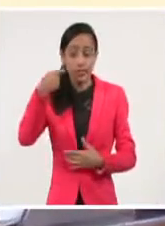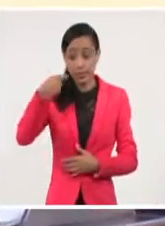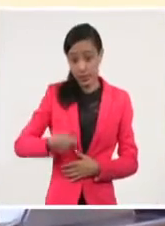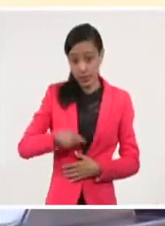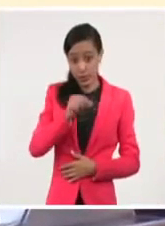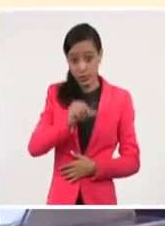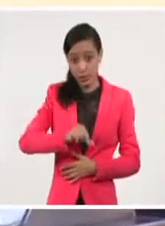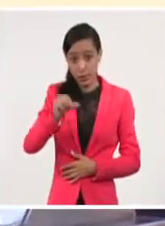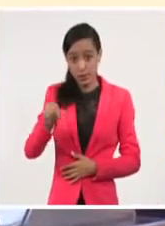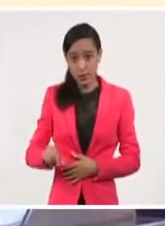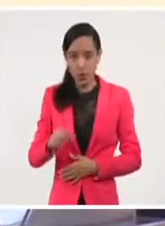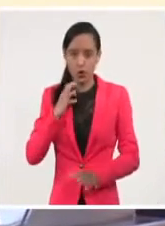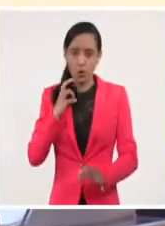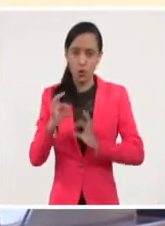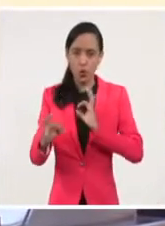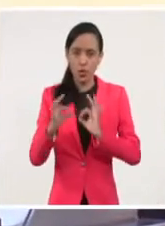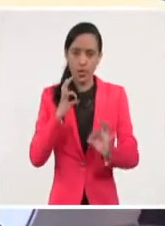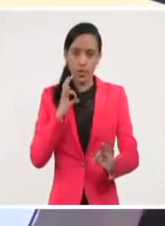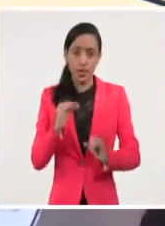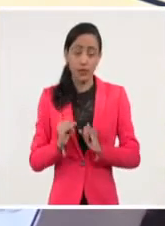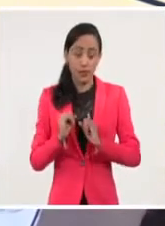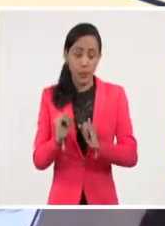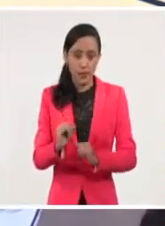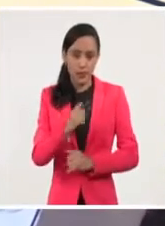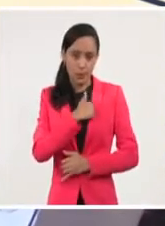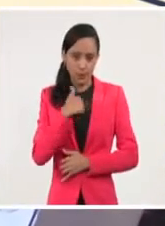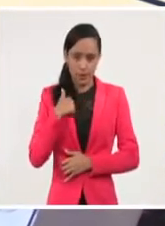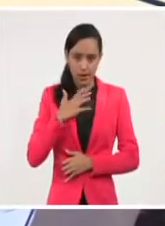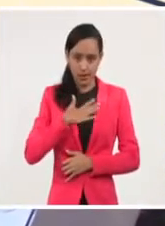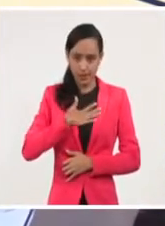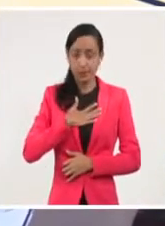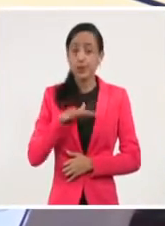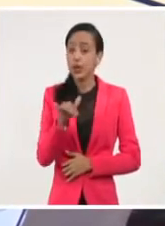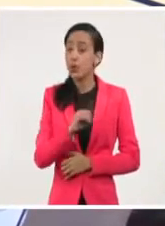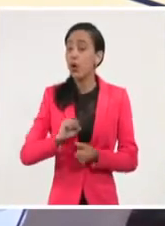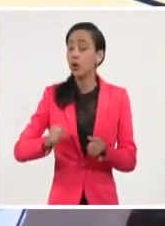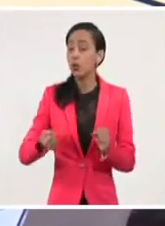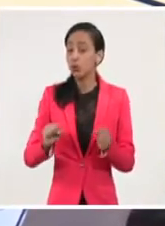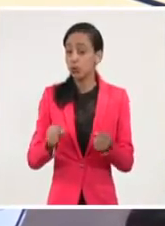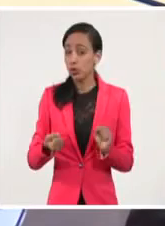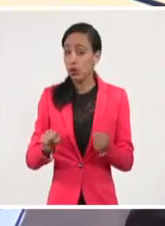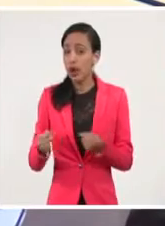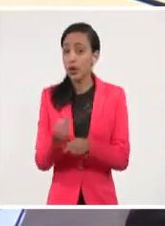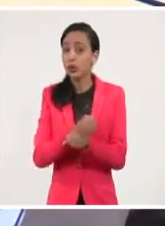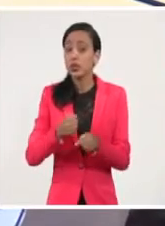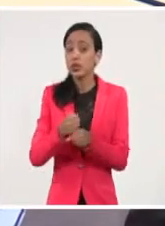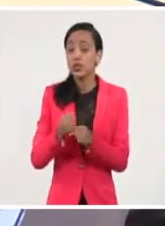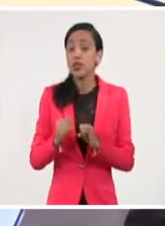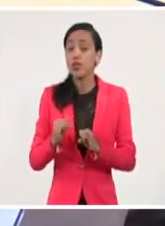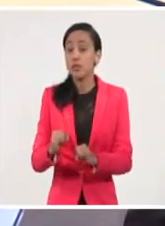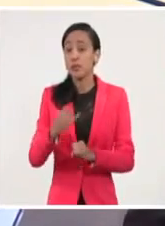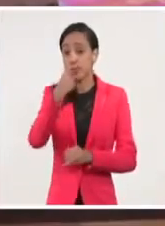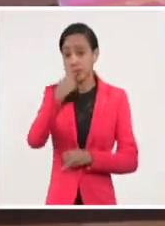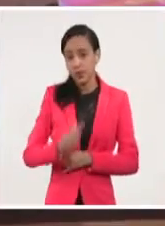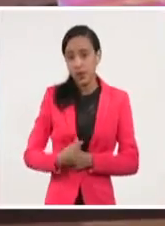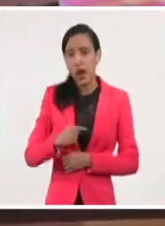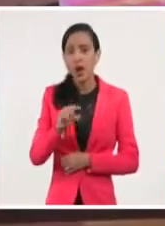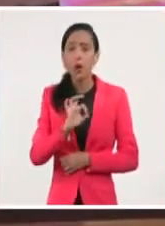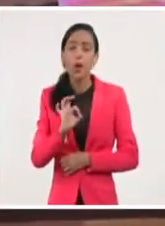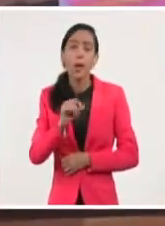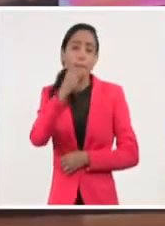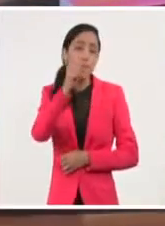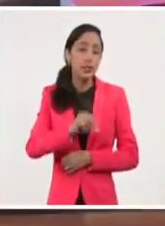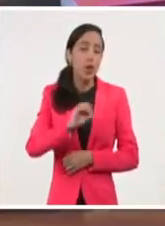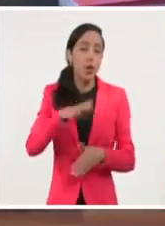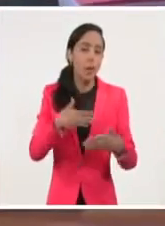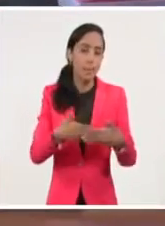las personas a la protección de sus datos personales, regular el uso y tratamiento de estos por parte de personas o entidades públicas